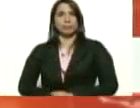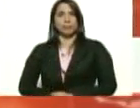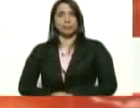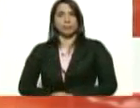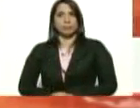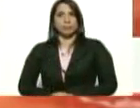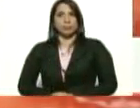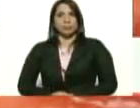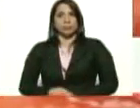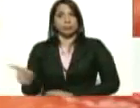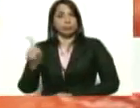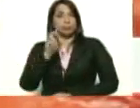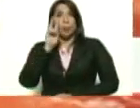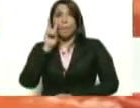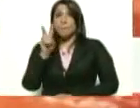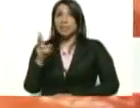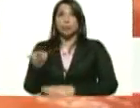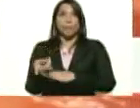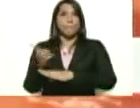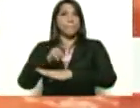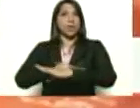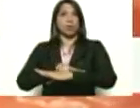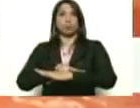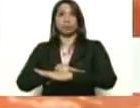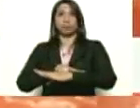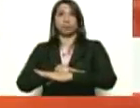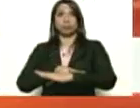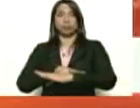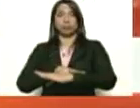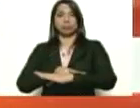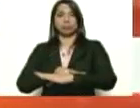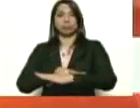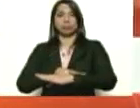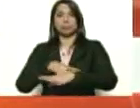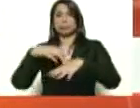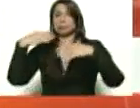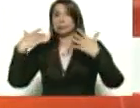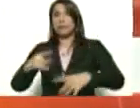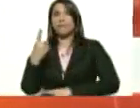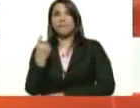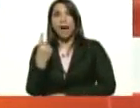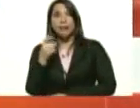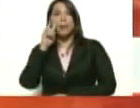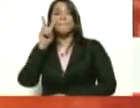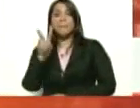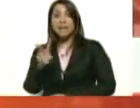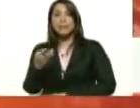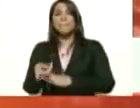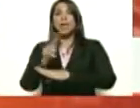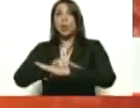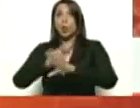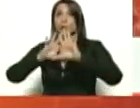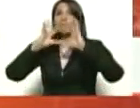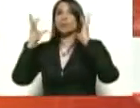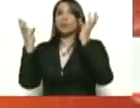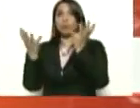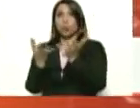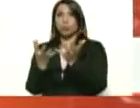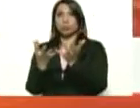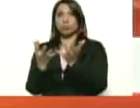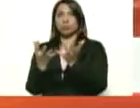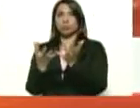No se ha visto lo peor, está por verse lo peor en el mundo, en el mundo está por verse lo peor.